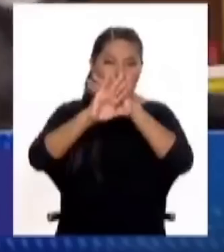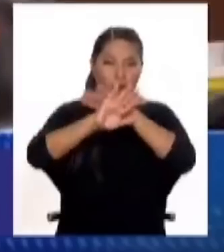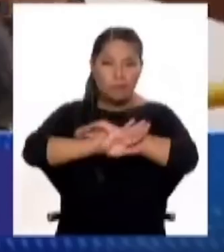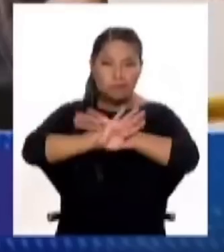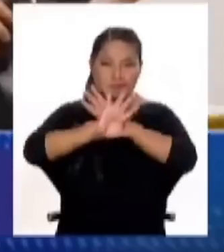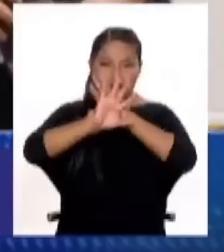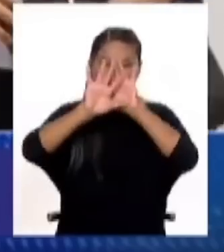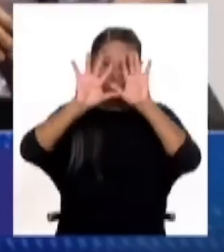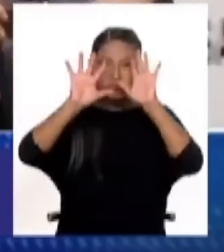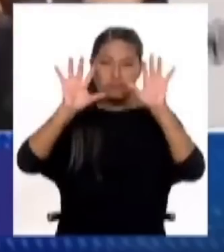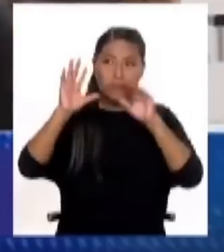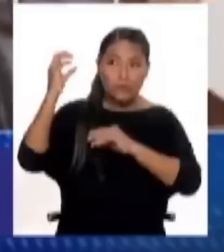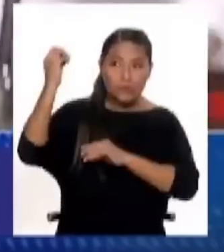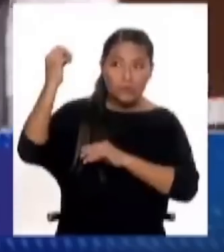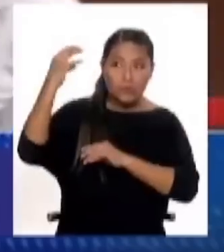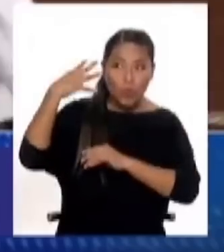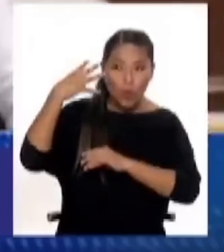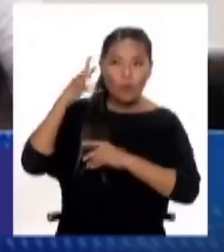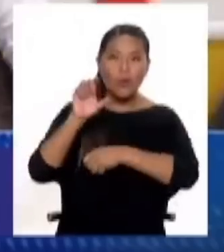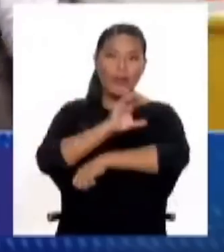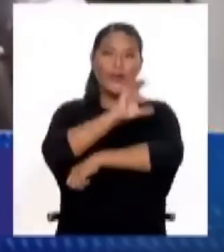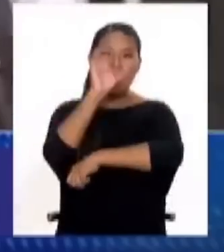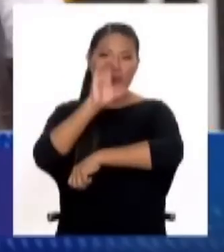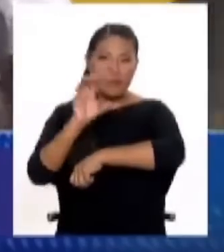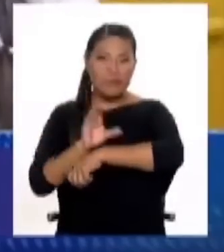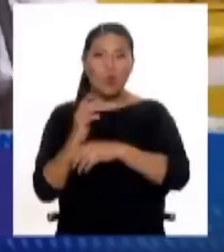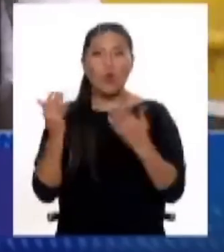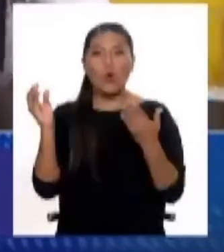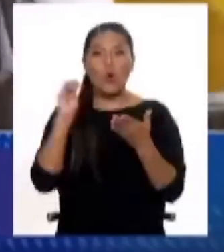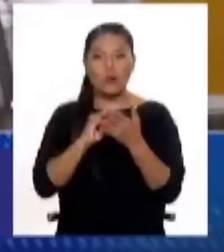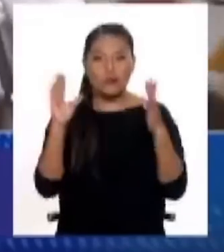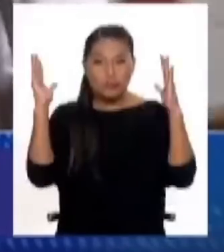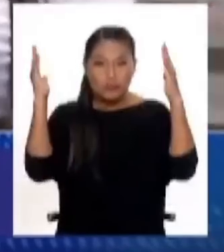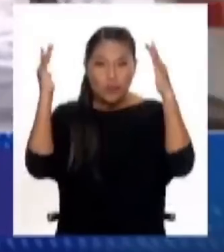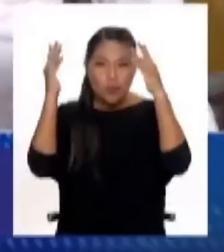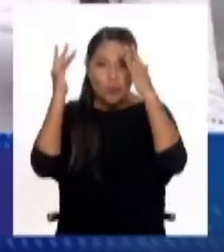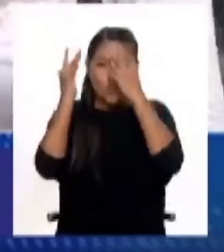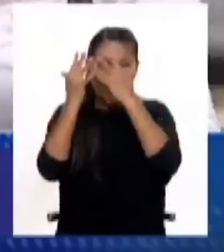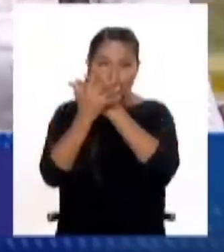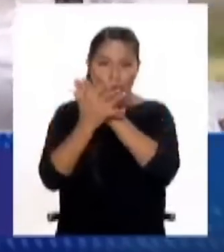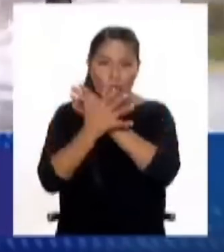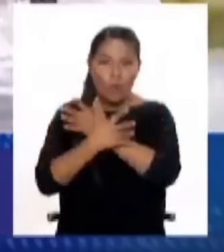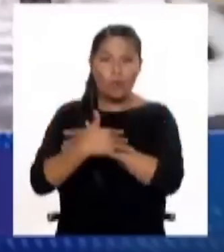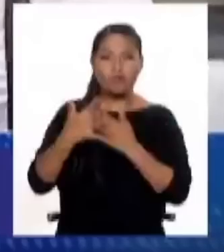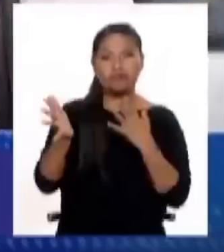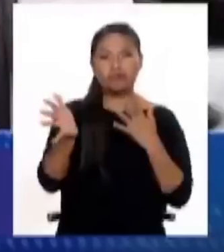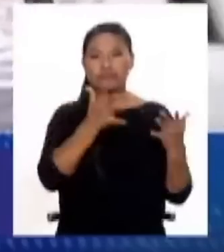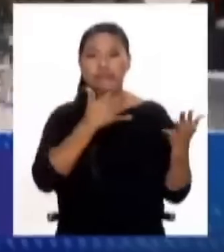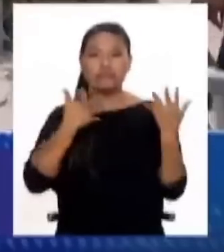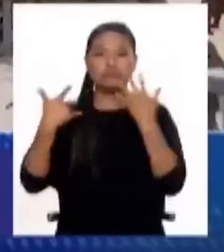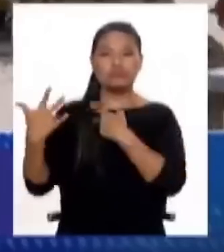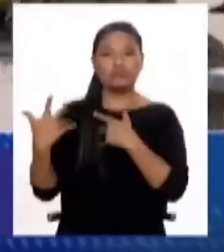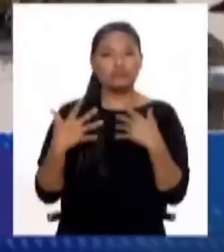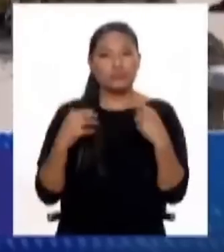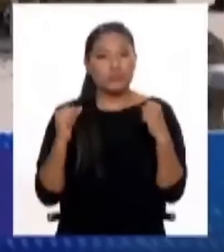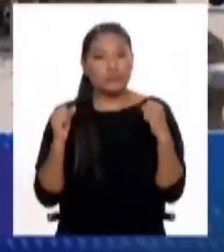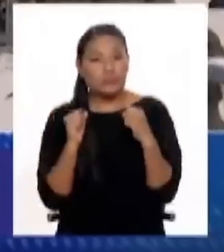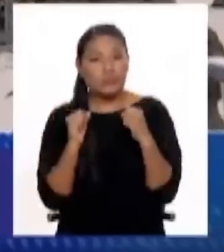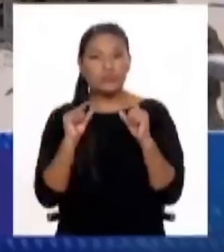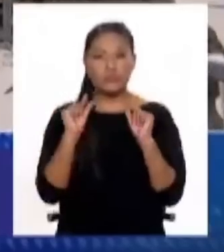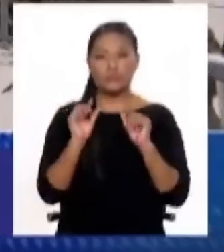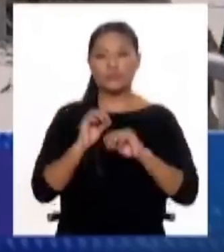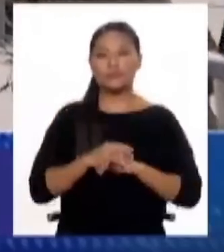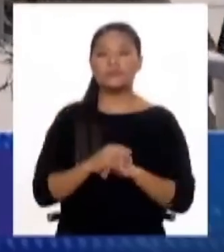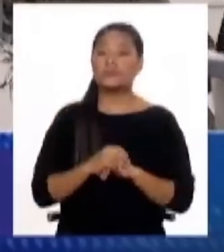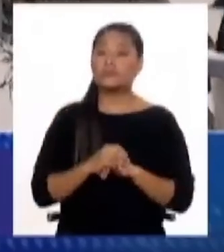limeño o costero, en realidad. Y en la noche nuevamente la brisa local, tierra-mar, es la que va a predominar. Ya,